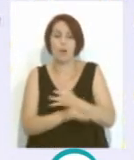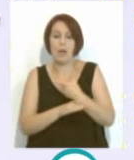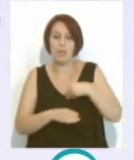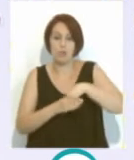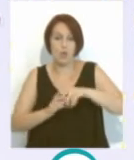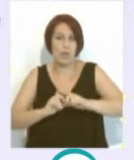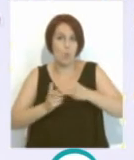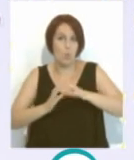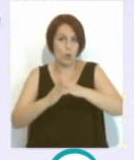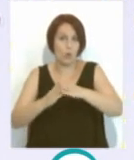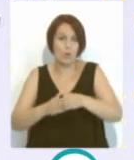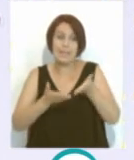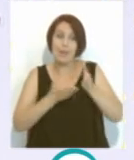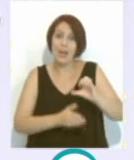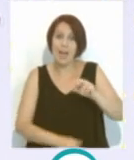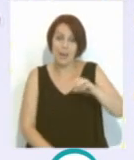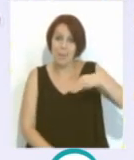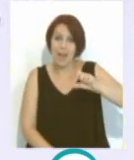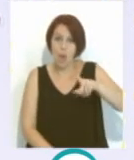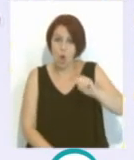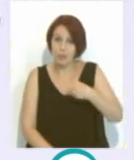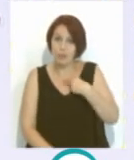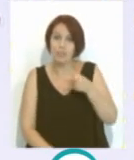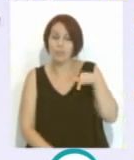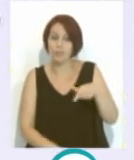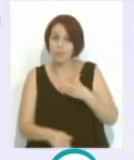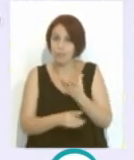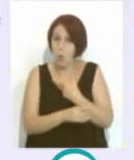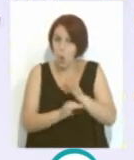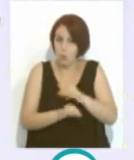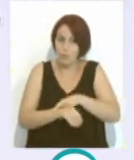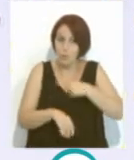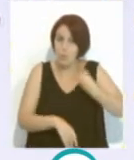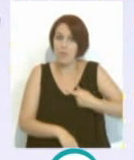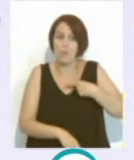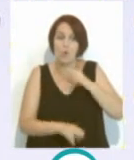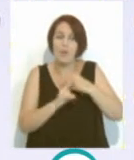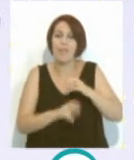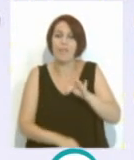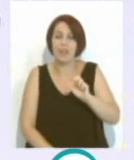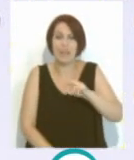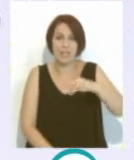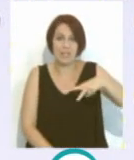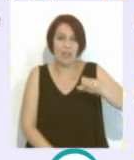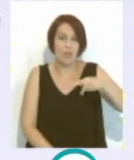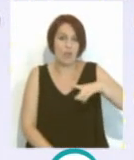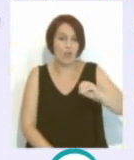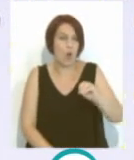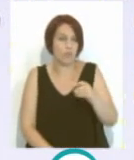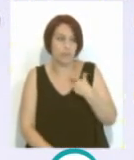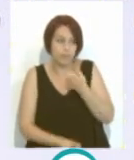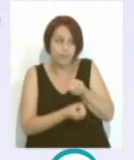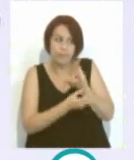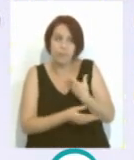Carmelo. Fernando. Fernando, exacto. Y se lo comentamos y le hizo mucha ilusión y nosotros, venga, pues entonces,